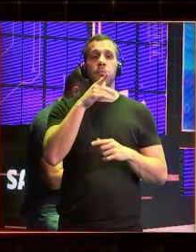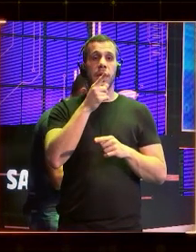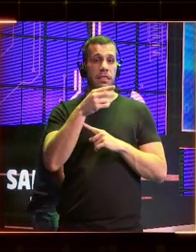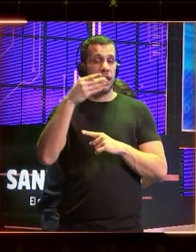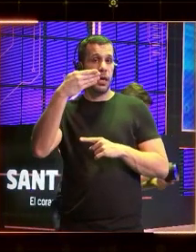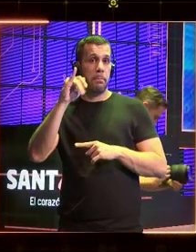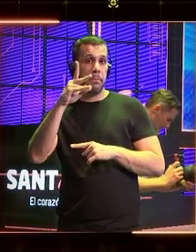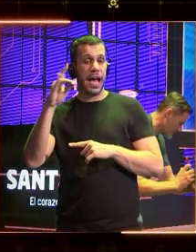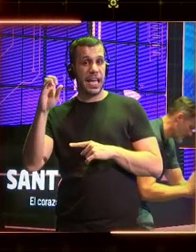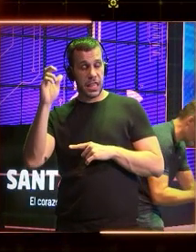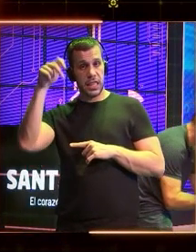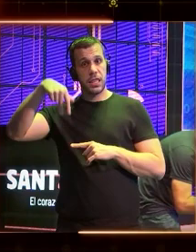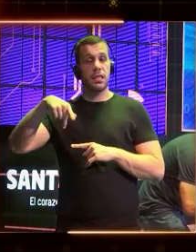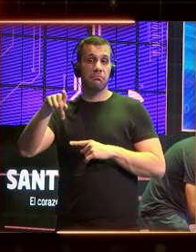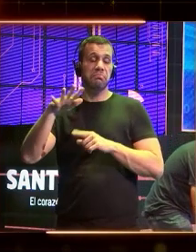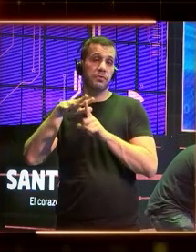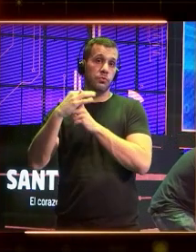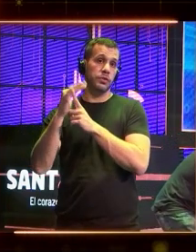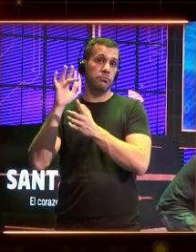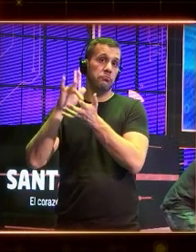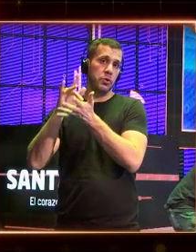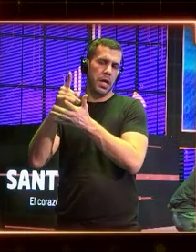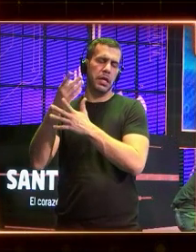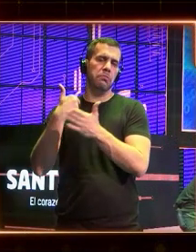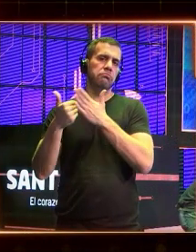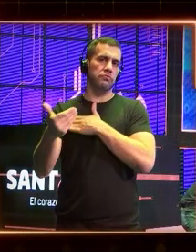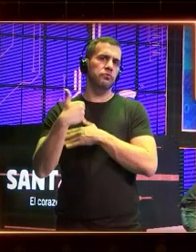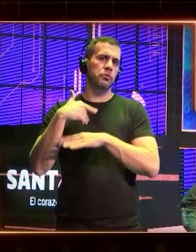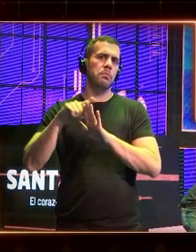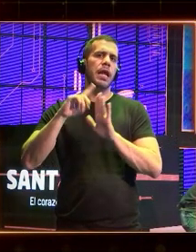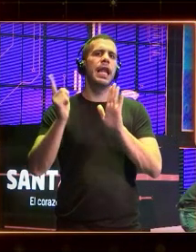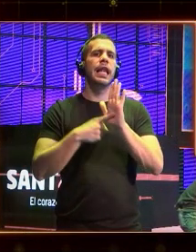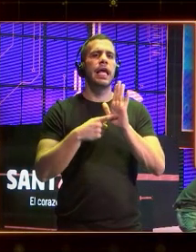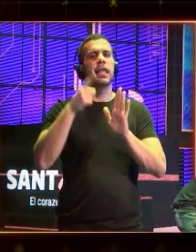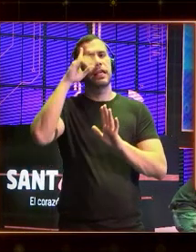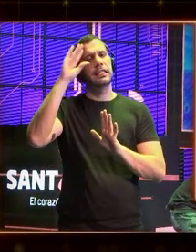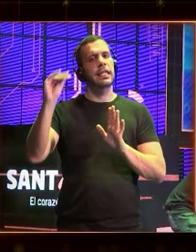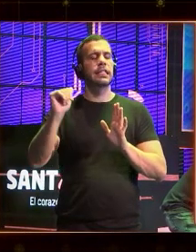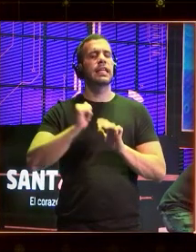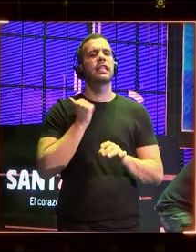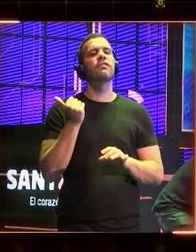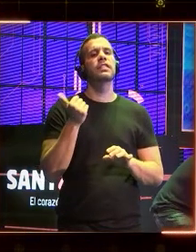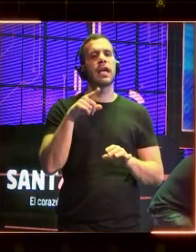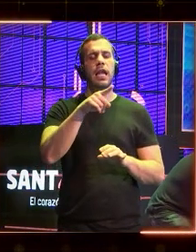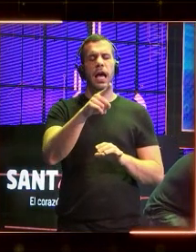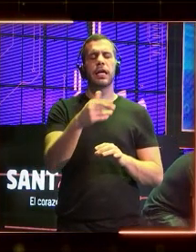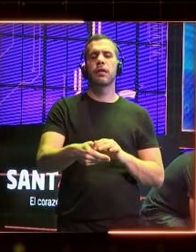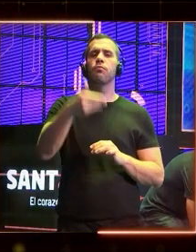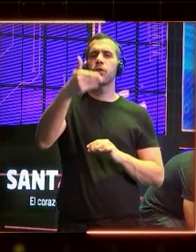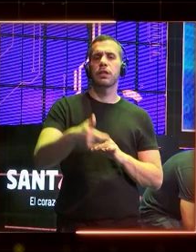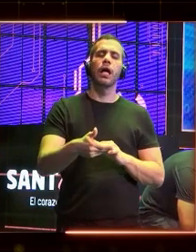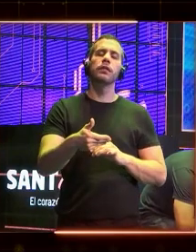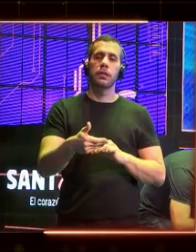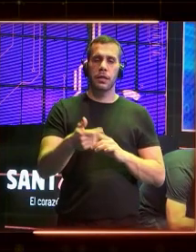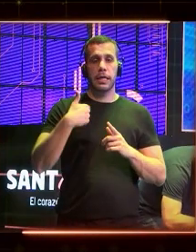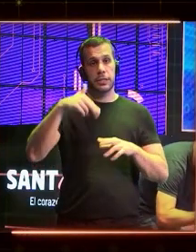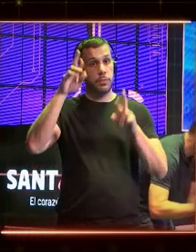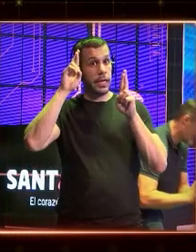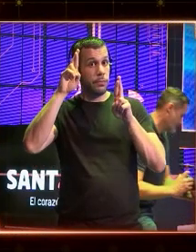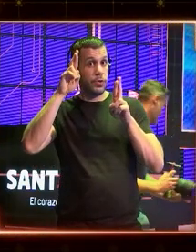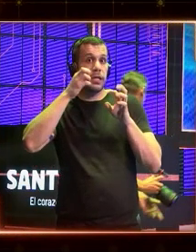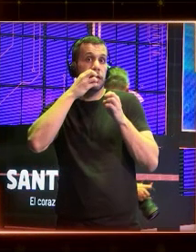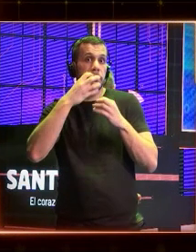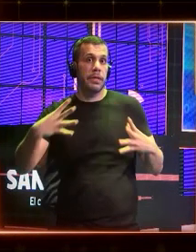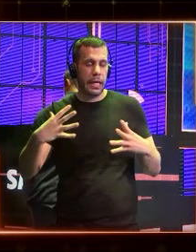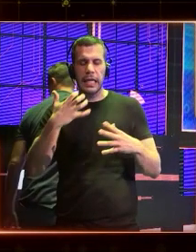que también ha sido un gran camino. Pero realmente la ley de inteligencia artificial es realmente hoy en día el gran referente que esperemos que nos salga bien y si no nos sale